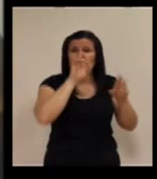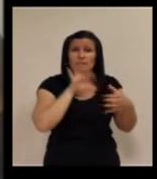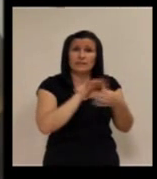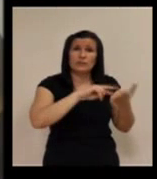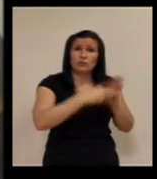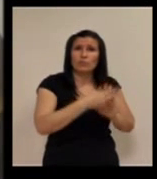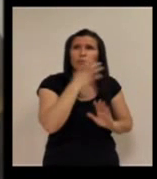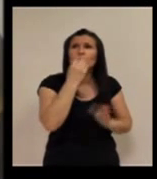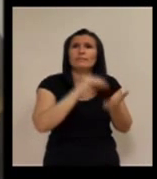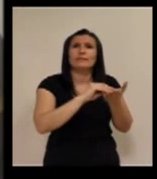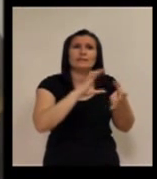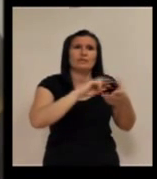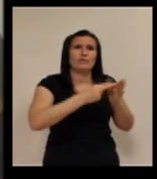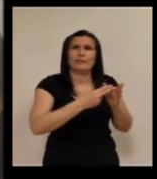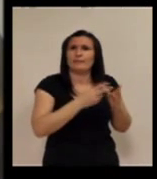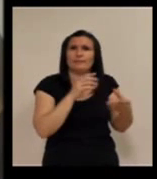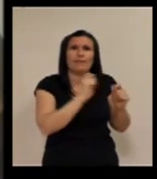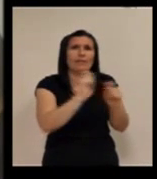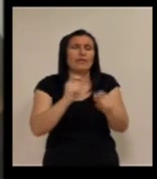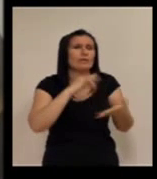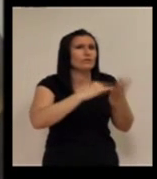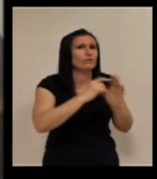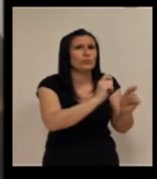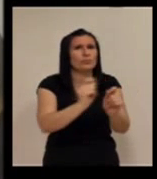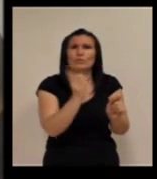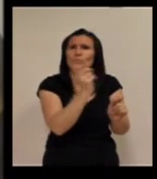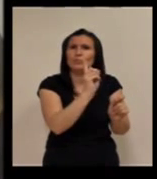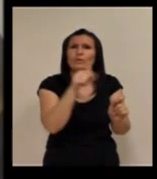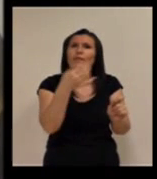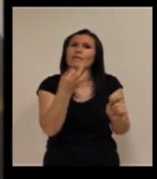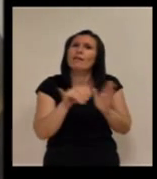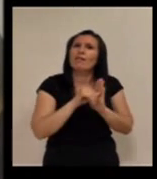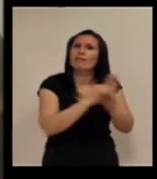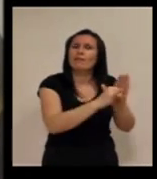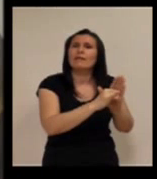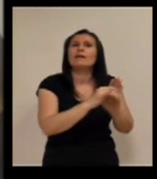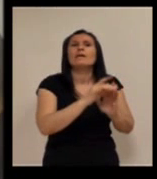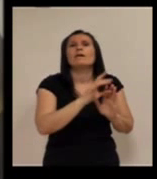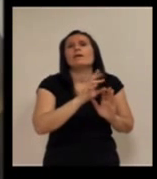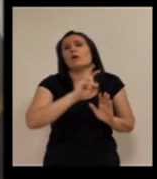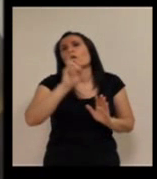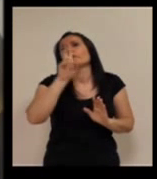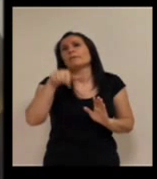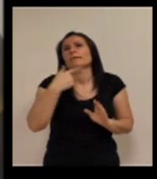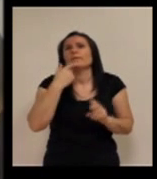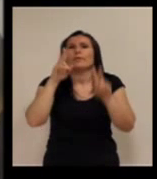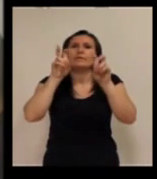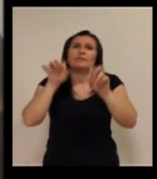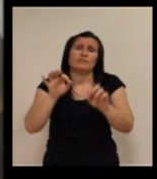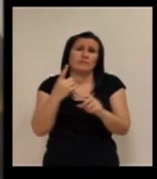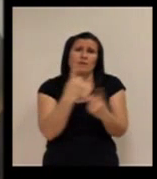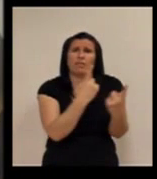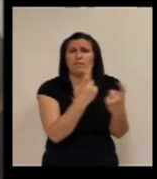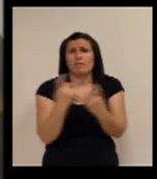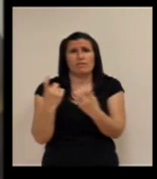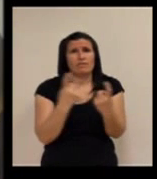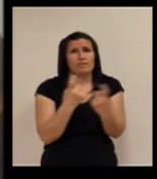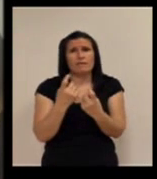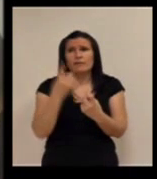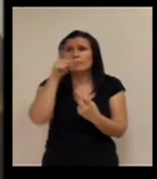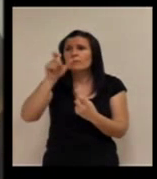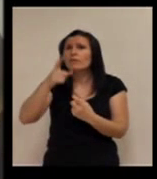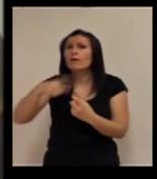porque la tecnología no llega a todo y al final tienes que intentar acercarlo y en otras ocasiones al final es una cuestión de necesidad.